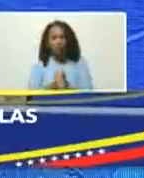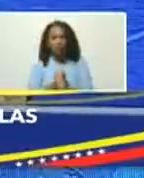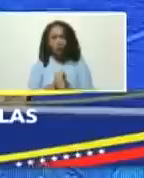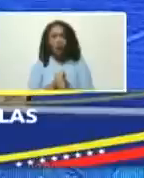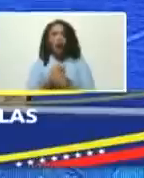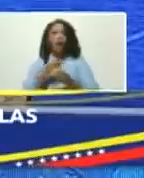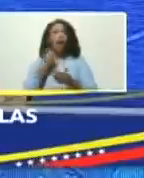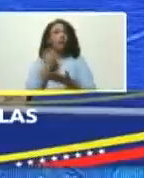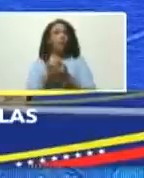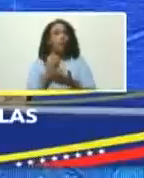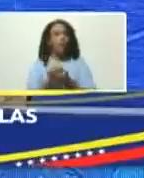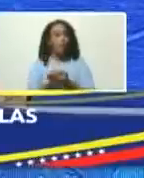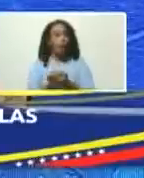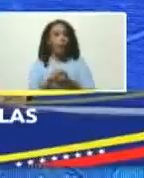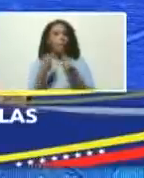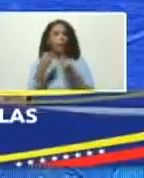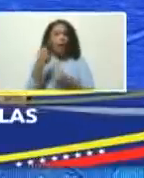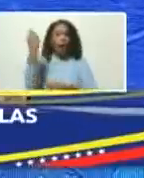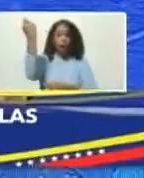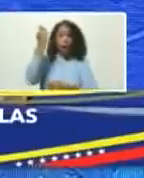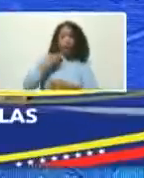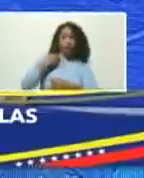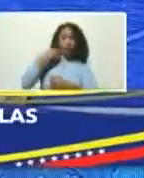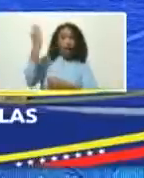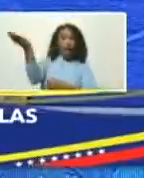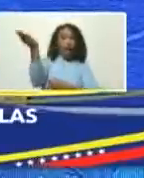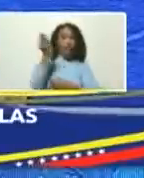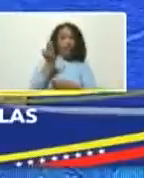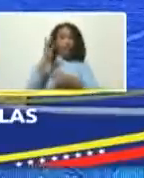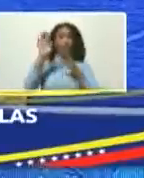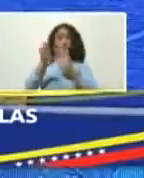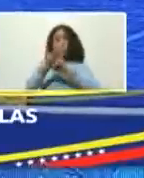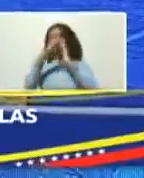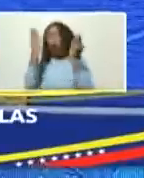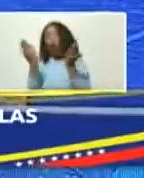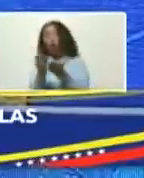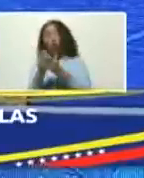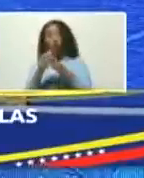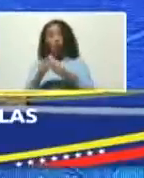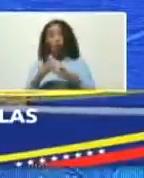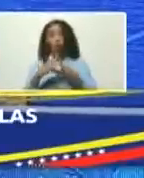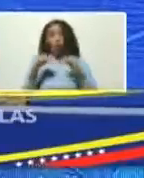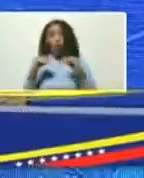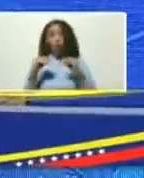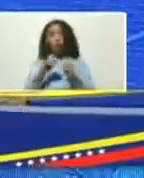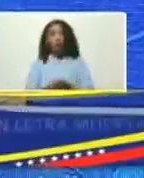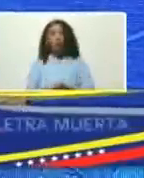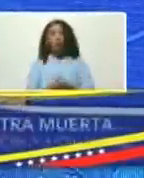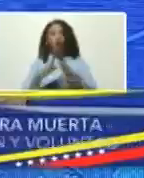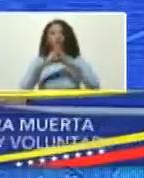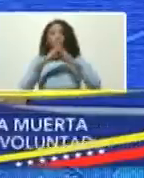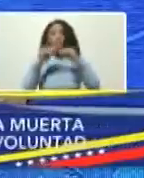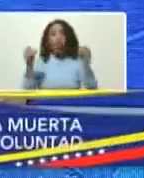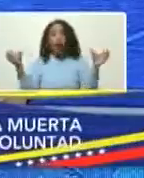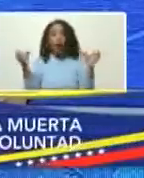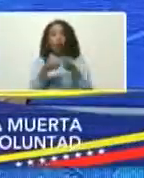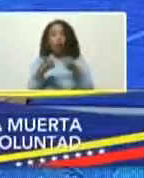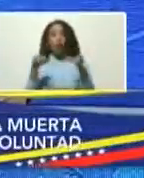económica a los inversionistas que vengan de todo el mundo. Por eso hemos invitado a todo el cuerpo